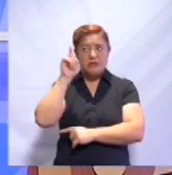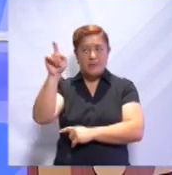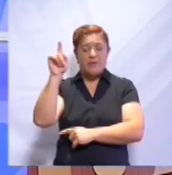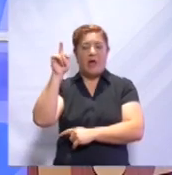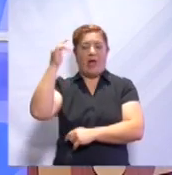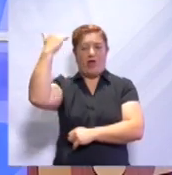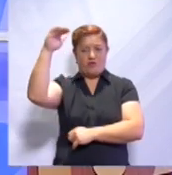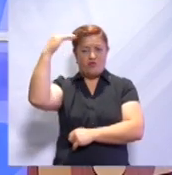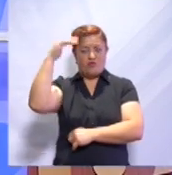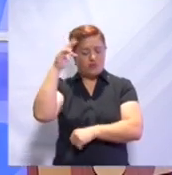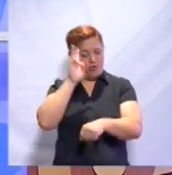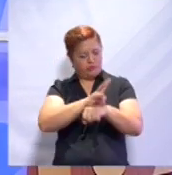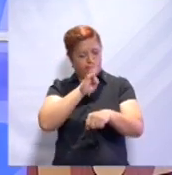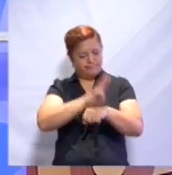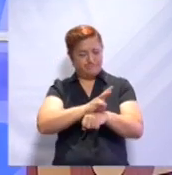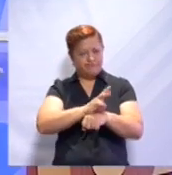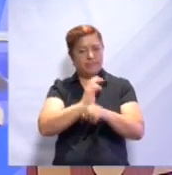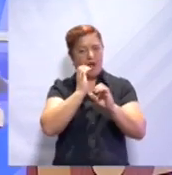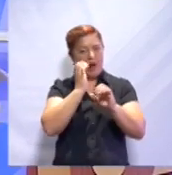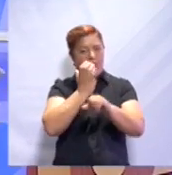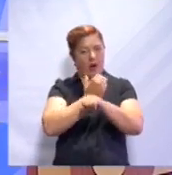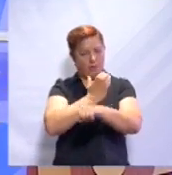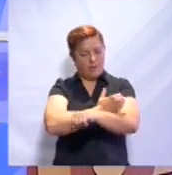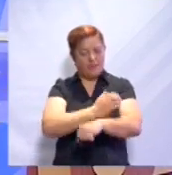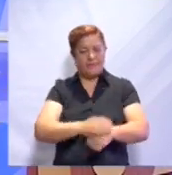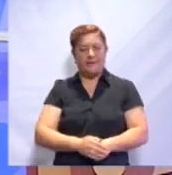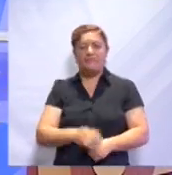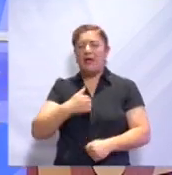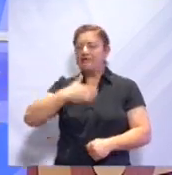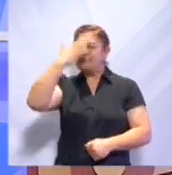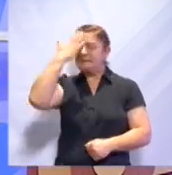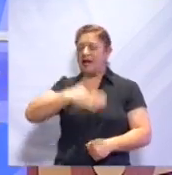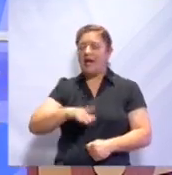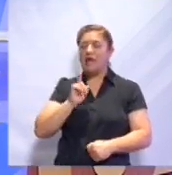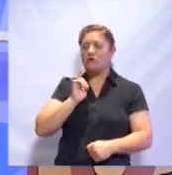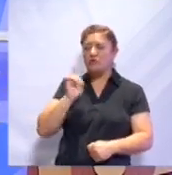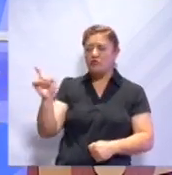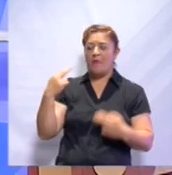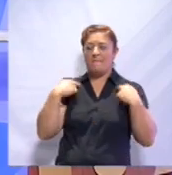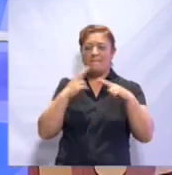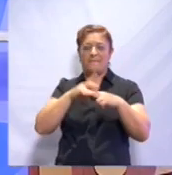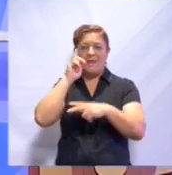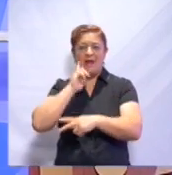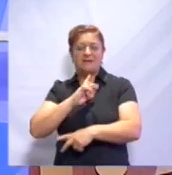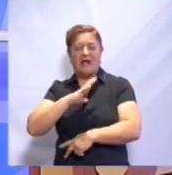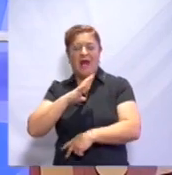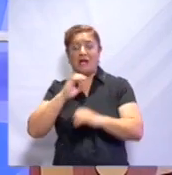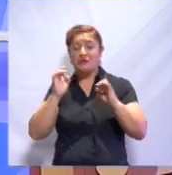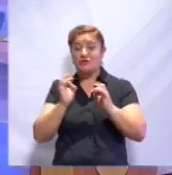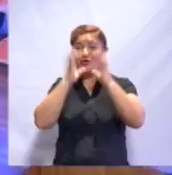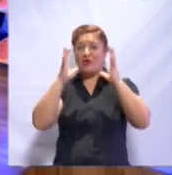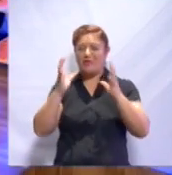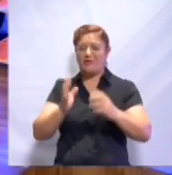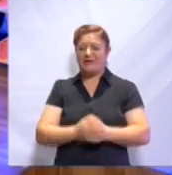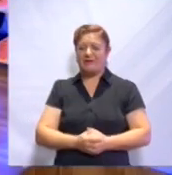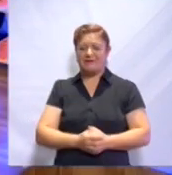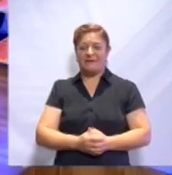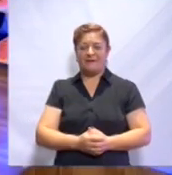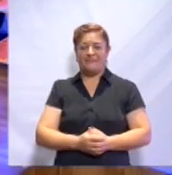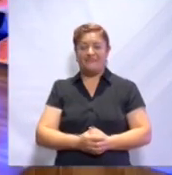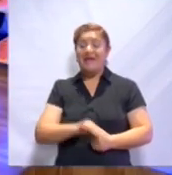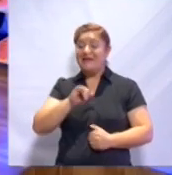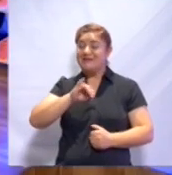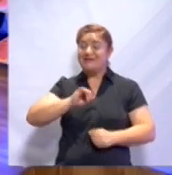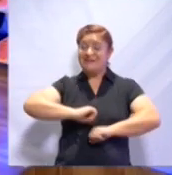la supervisión de un adulto. Y sé que hoy, Viri, nos traes una sorpresa interesante, ¿cierto? ¡Claro!